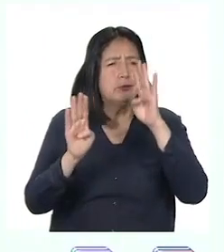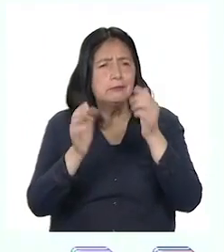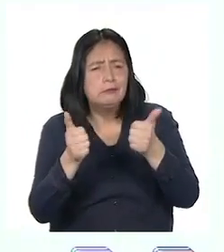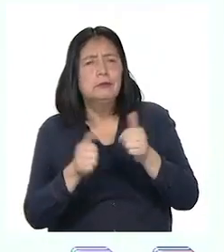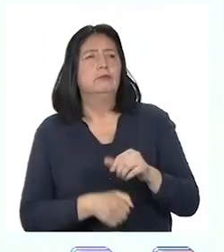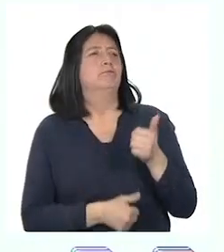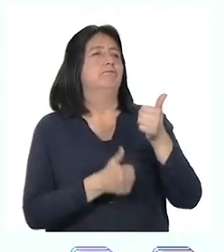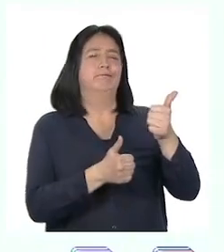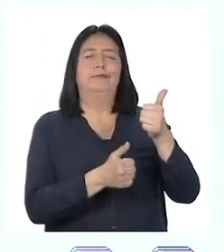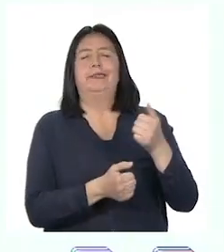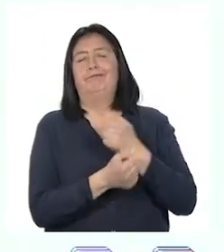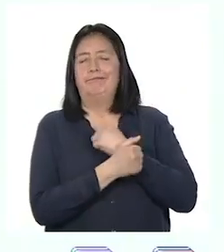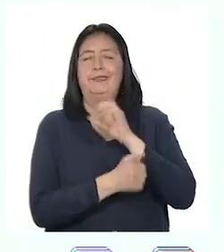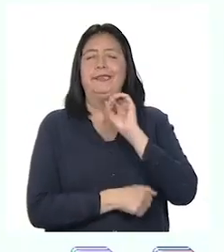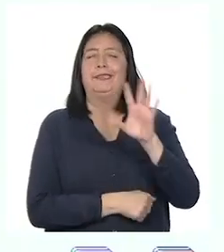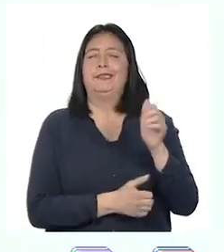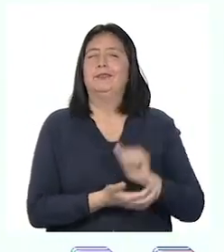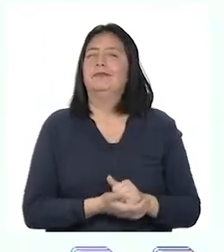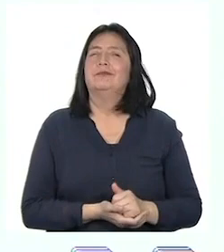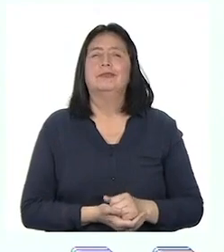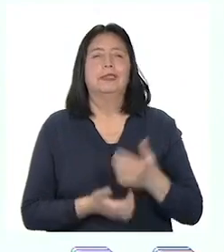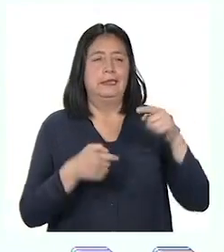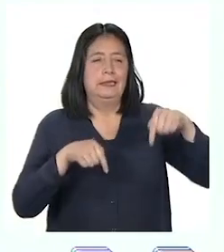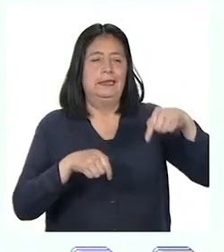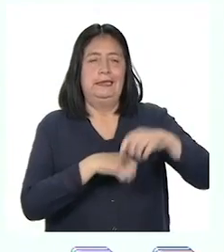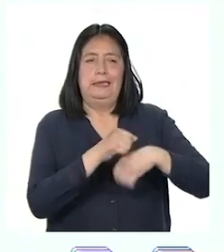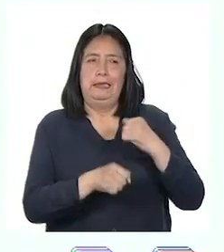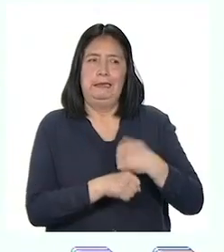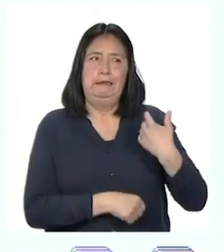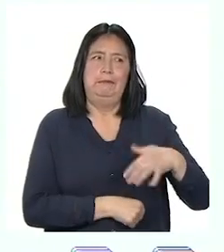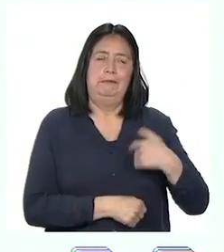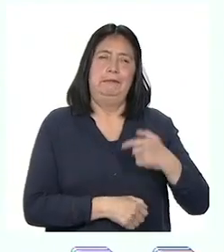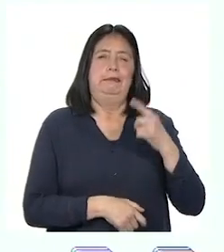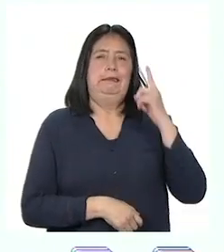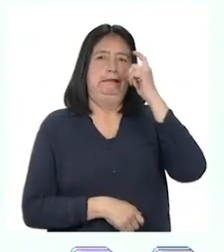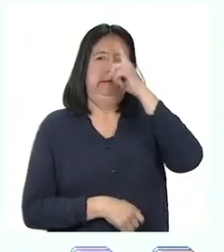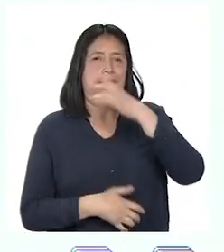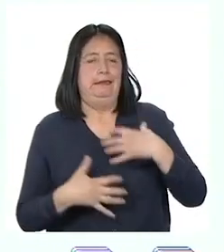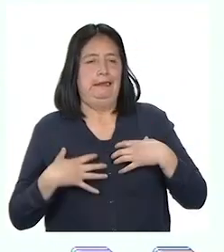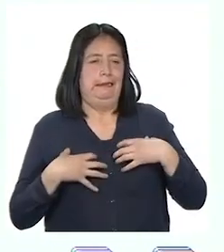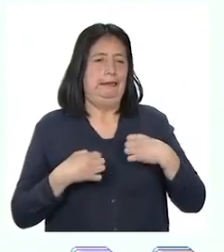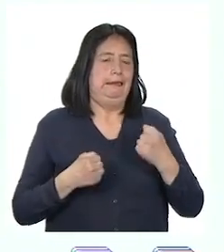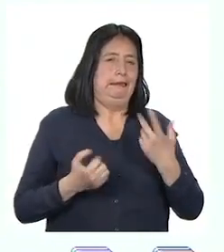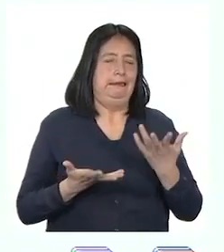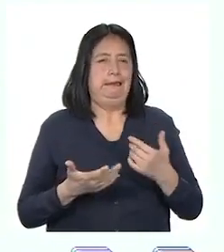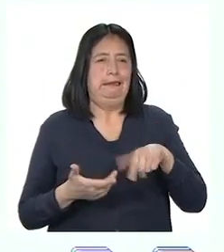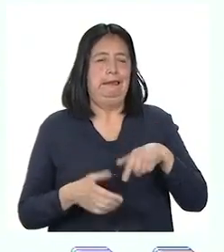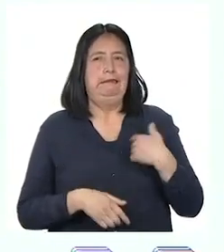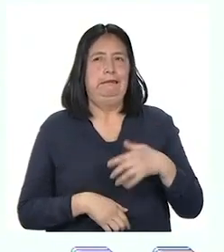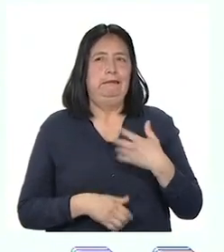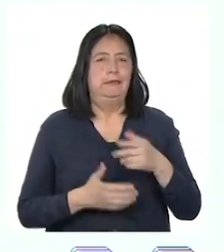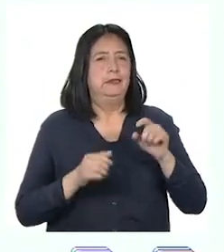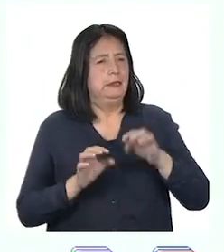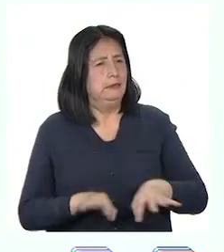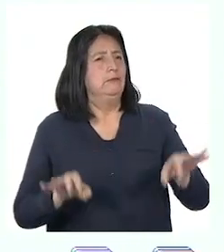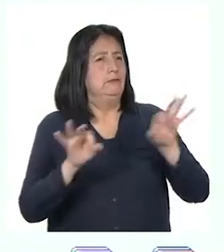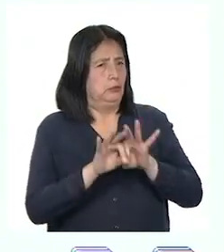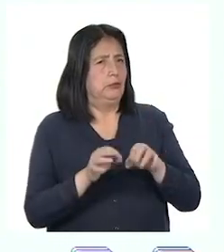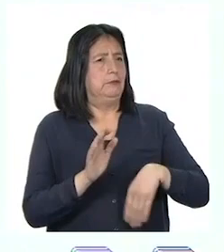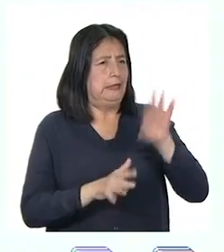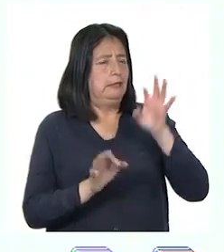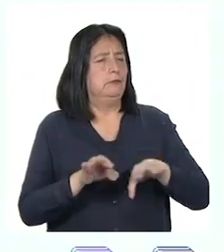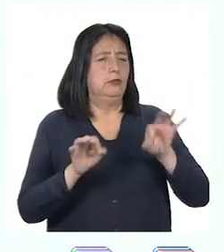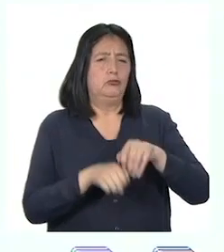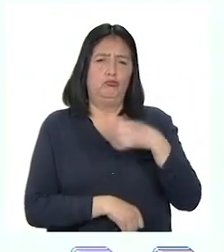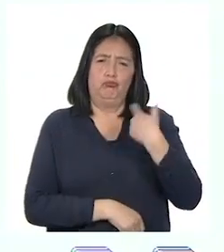Bien dicho, mi querida Patti. Creo que este año, por la situación sanitaria que estamos atravesando, es más importante aún